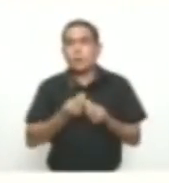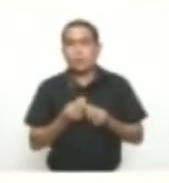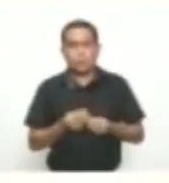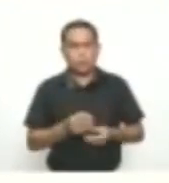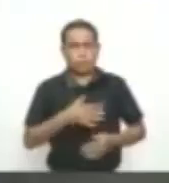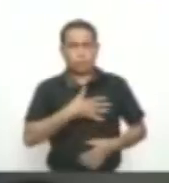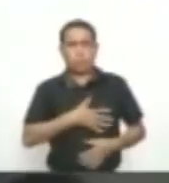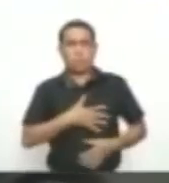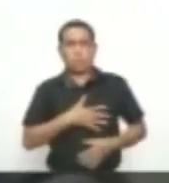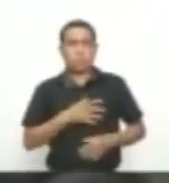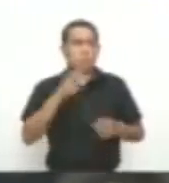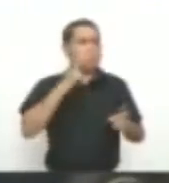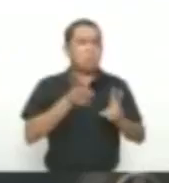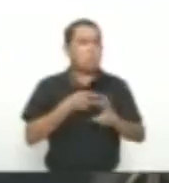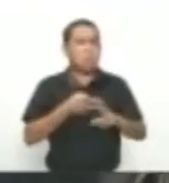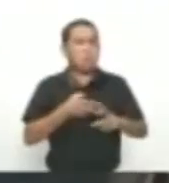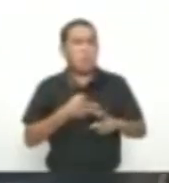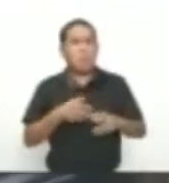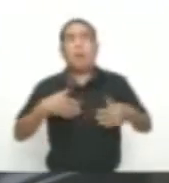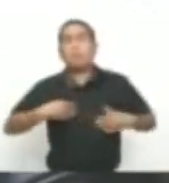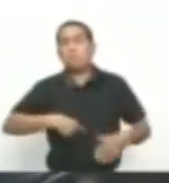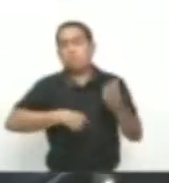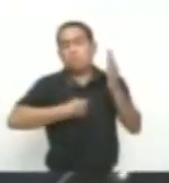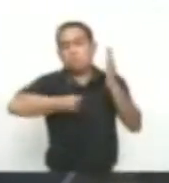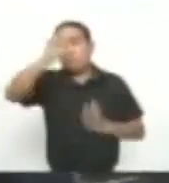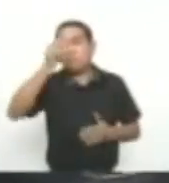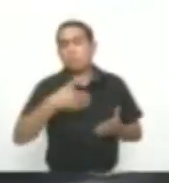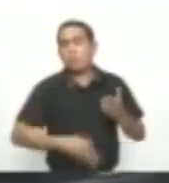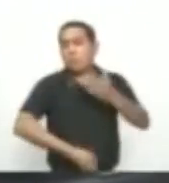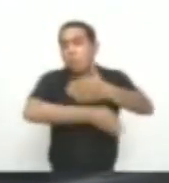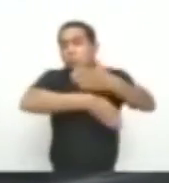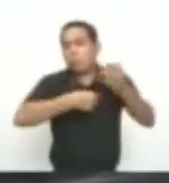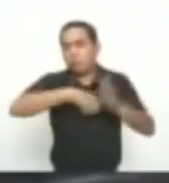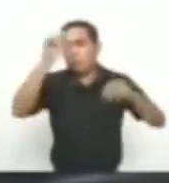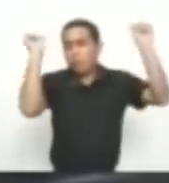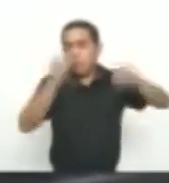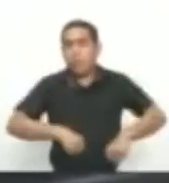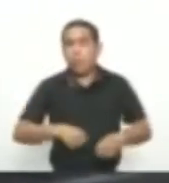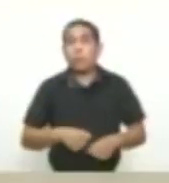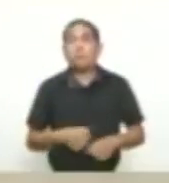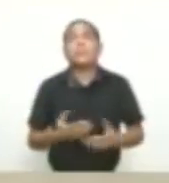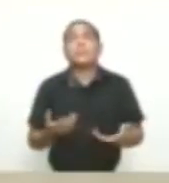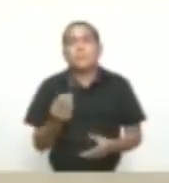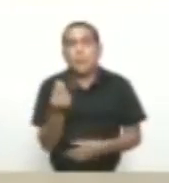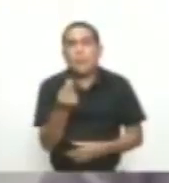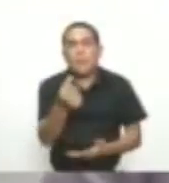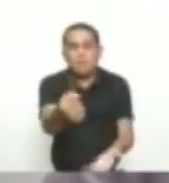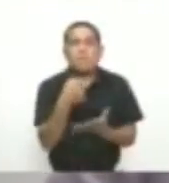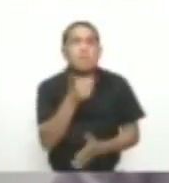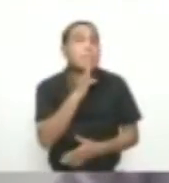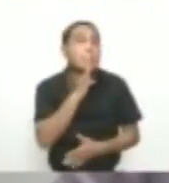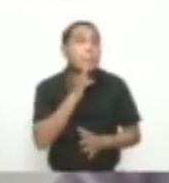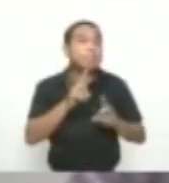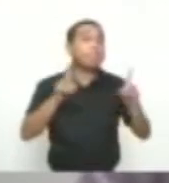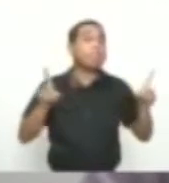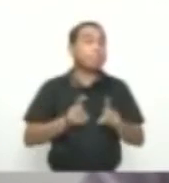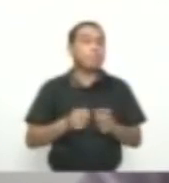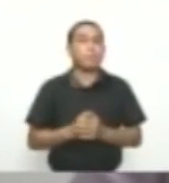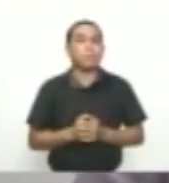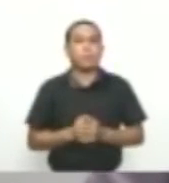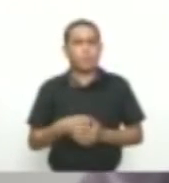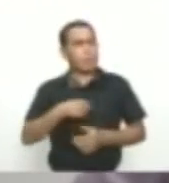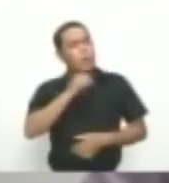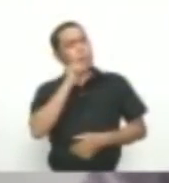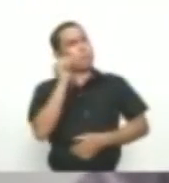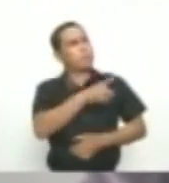aprobaron el proyecto Sin saber además Quien se quedará Con el rentable negocio La pregunta Que yo le haría A los concejales De Barranquilla